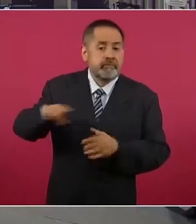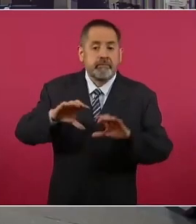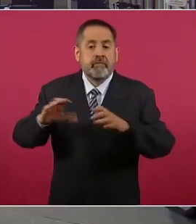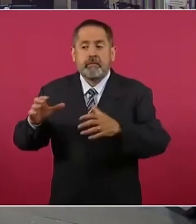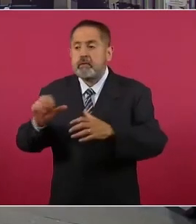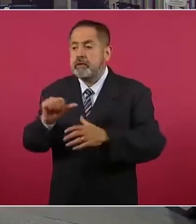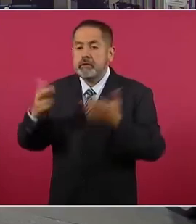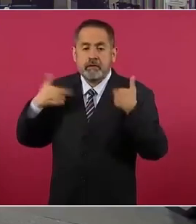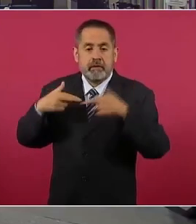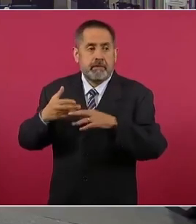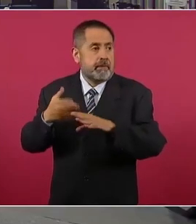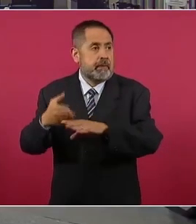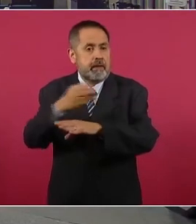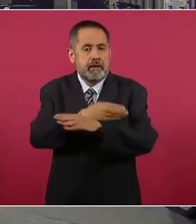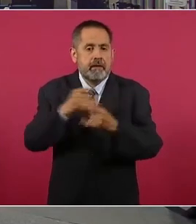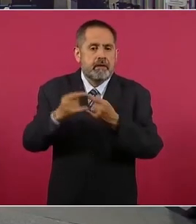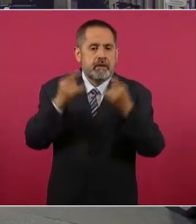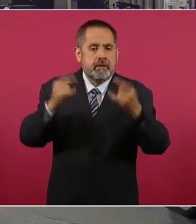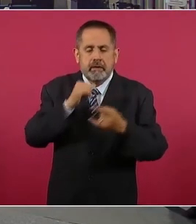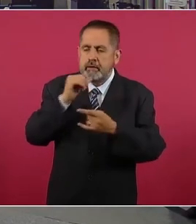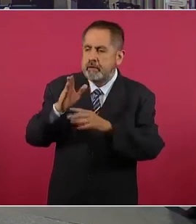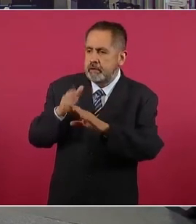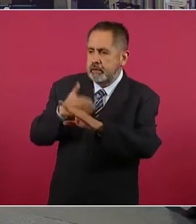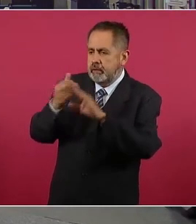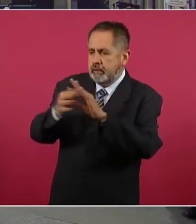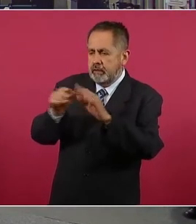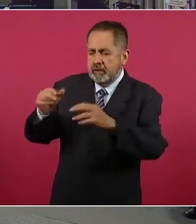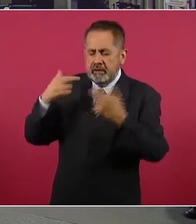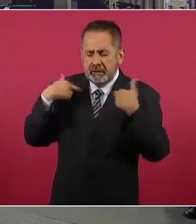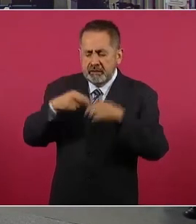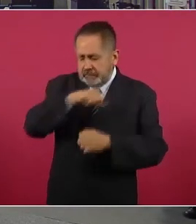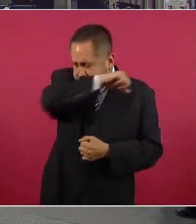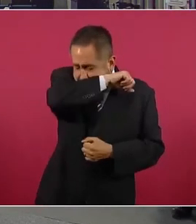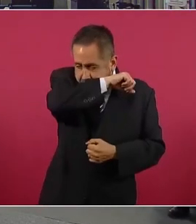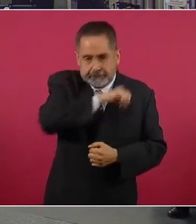precedentes en la historia contra el magisterio.